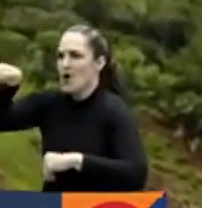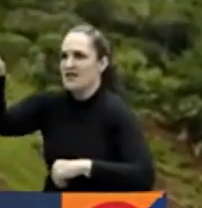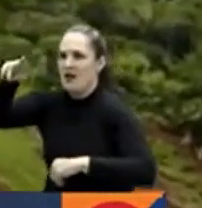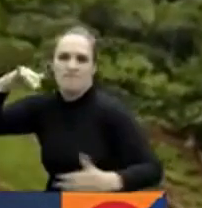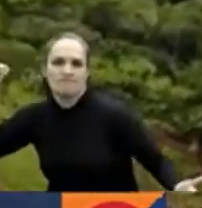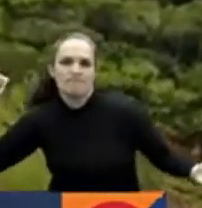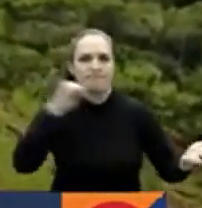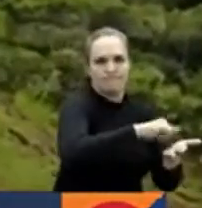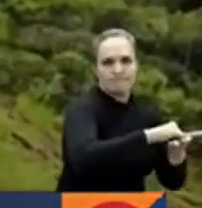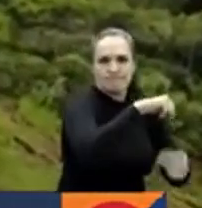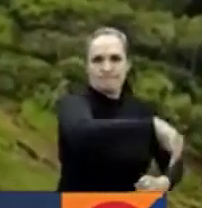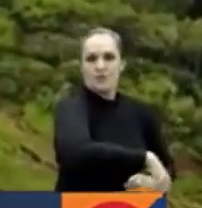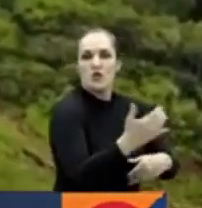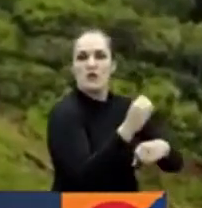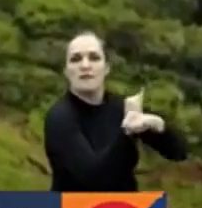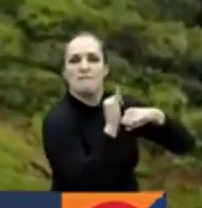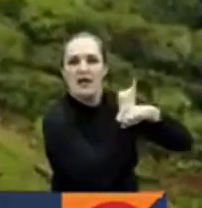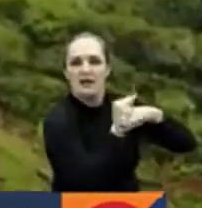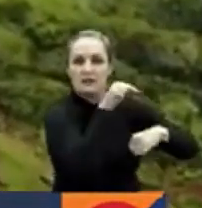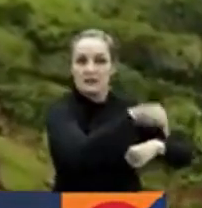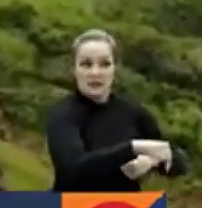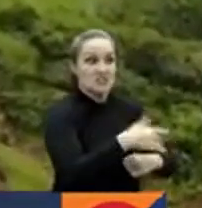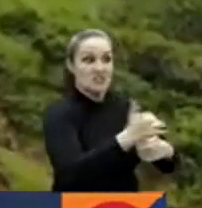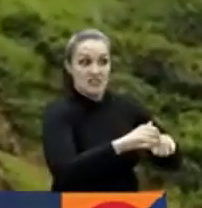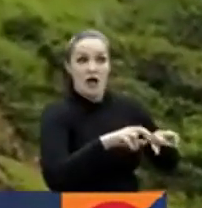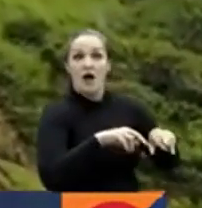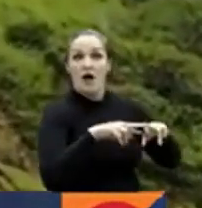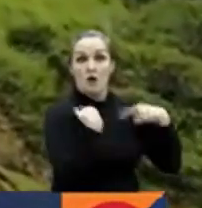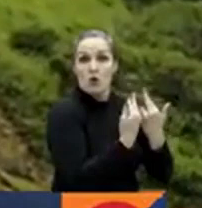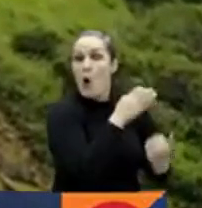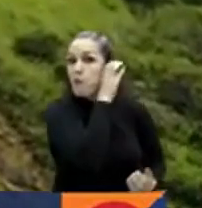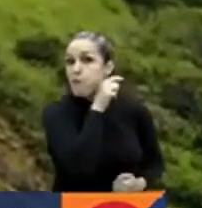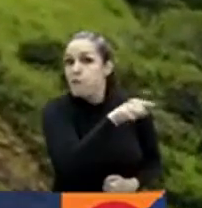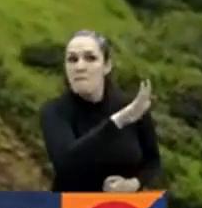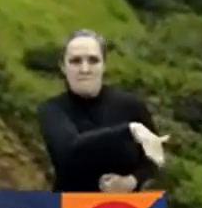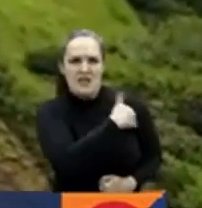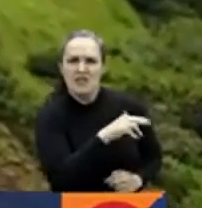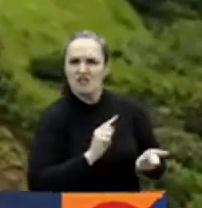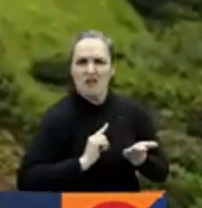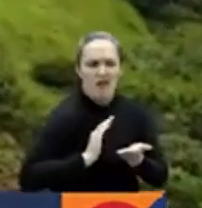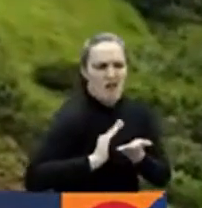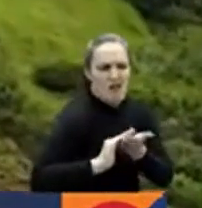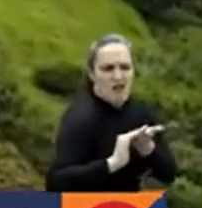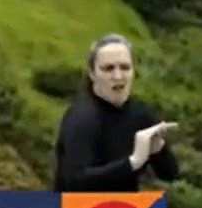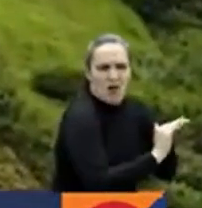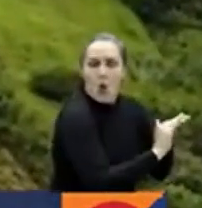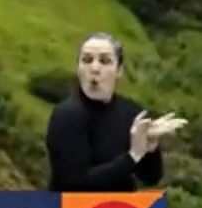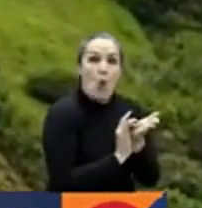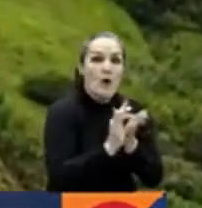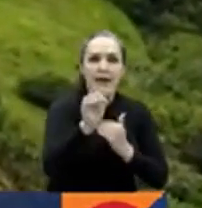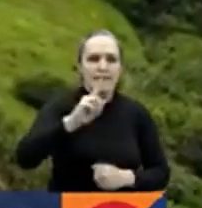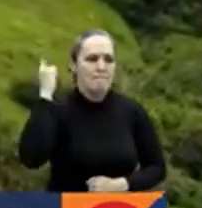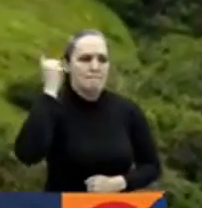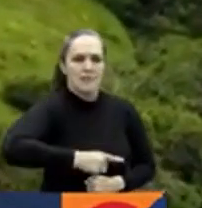Ipiales ya se encuentran los integrantes de su gabinete a la espera de un consejo de ministros convocado de urgencia.